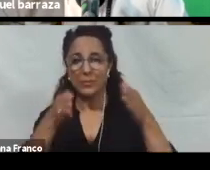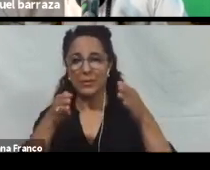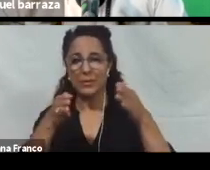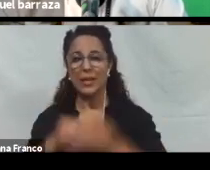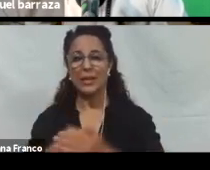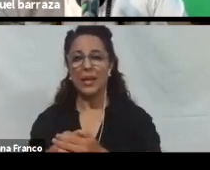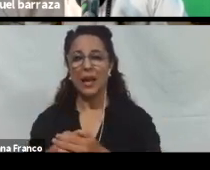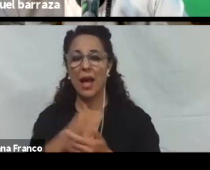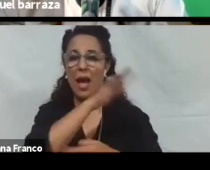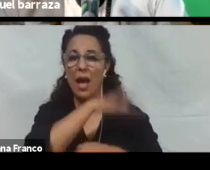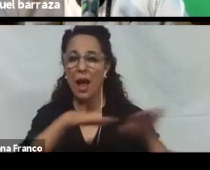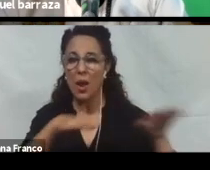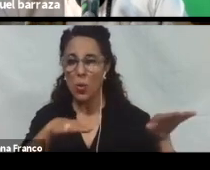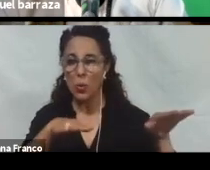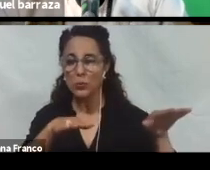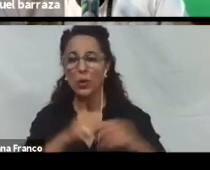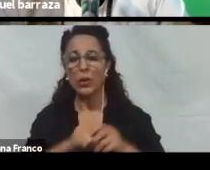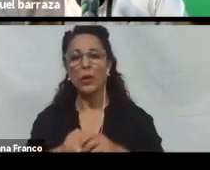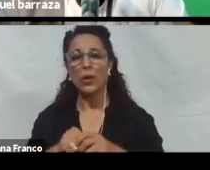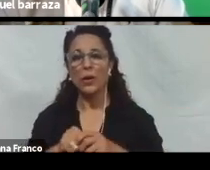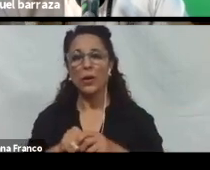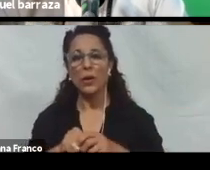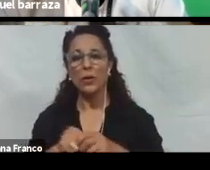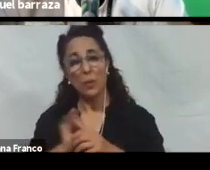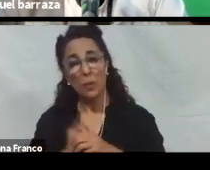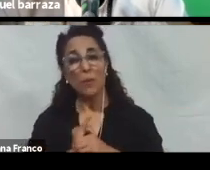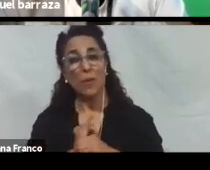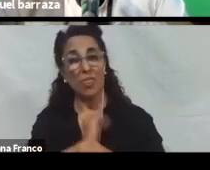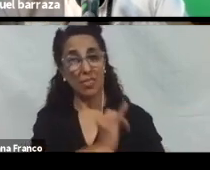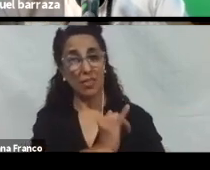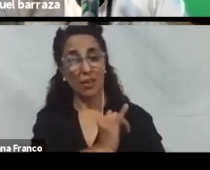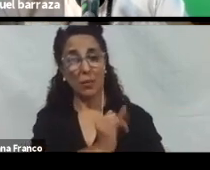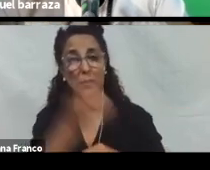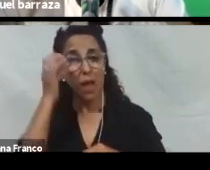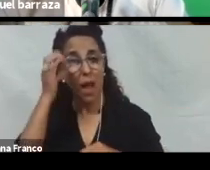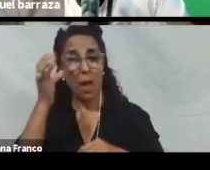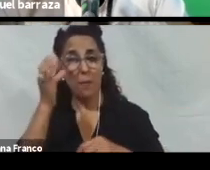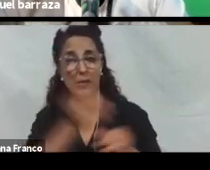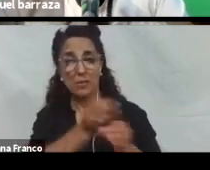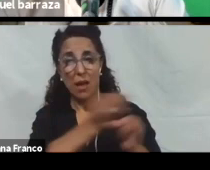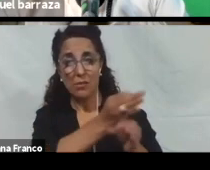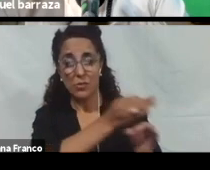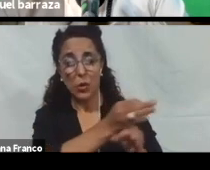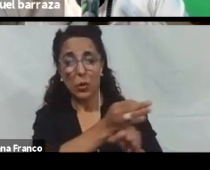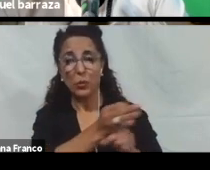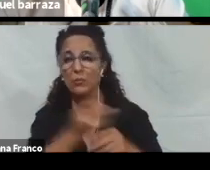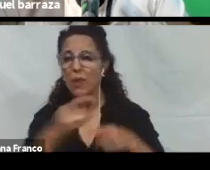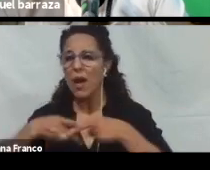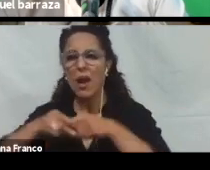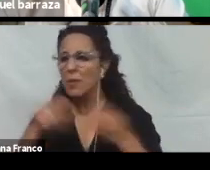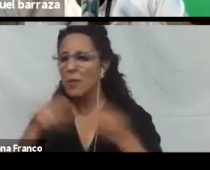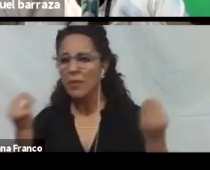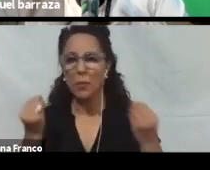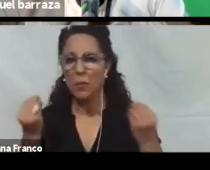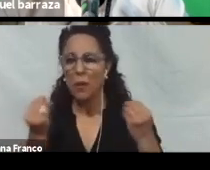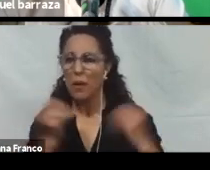Alumno. Entonces. Si vamos a estar. Dando una capacitación. De saber. Cuáles son las herramientas. Que decir. A esos